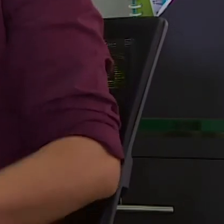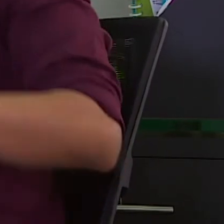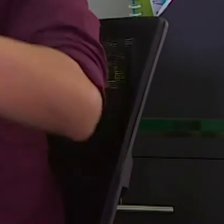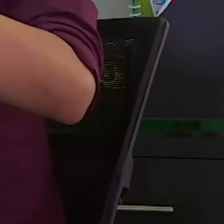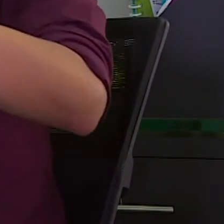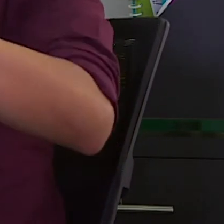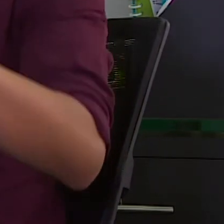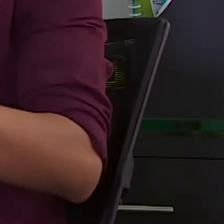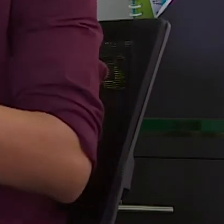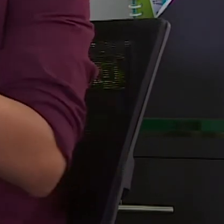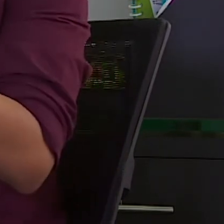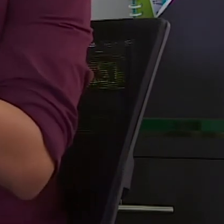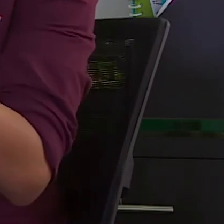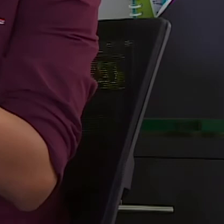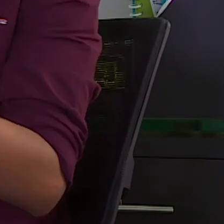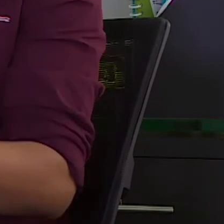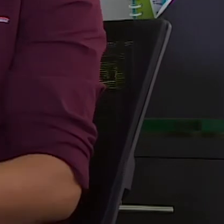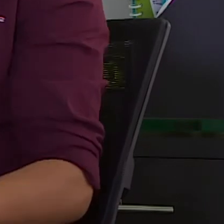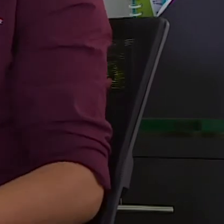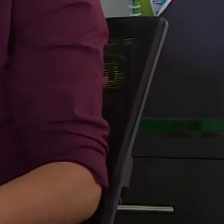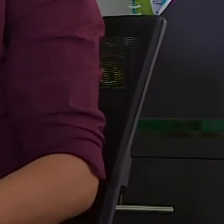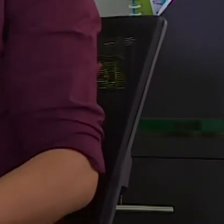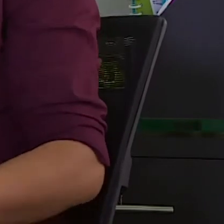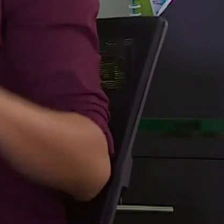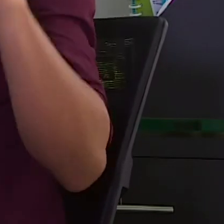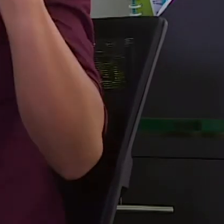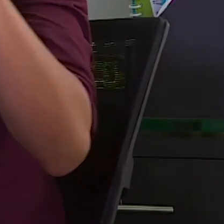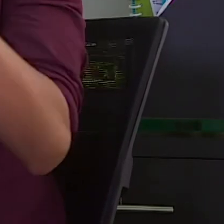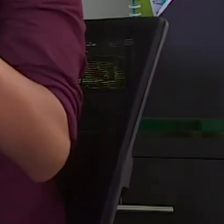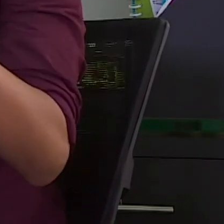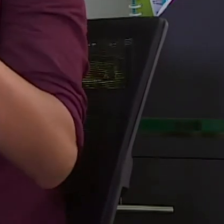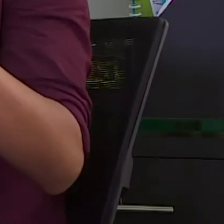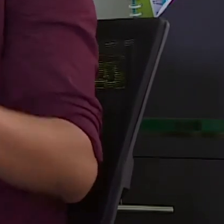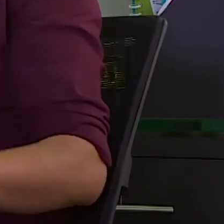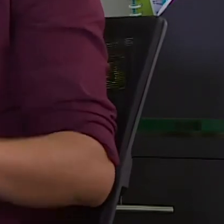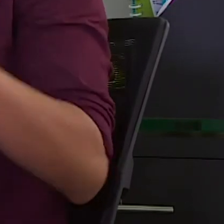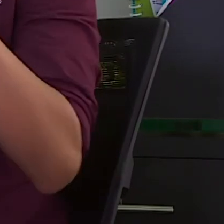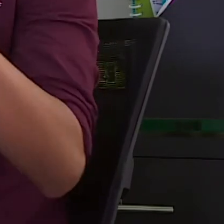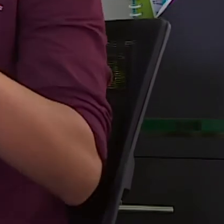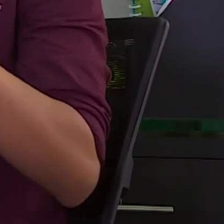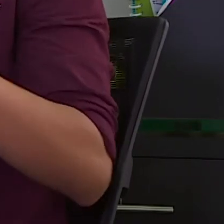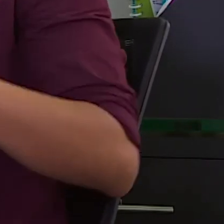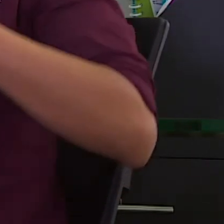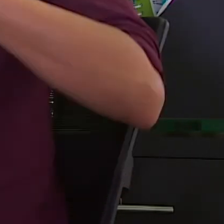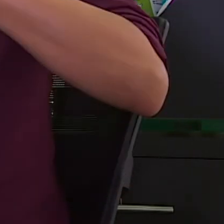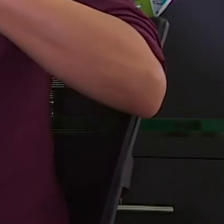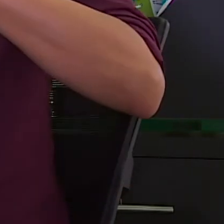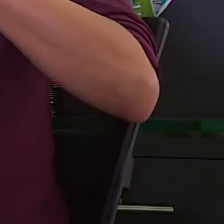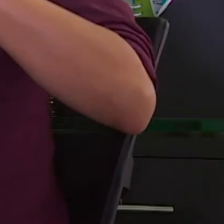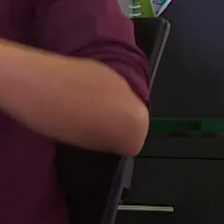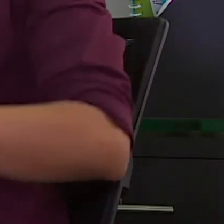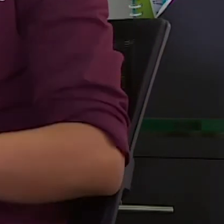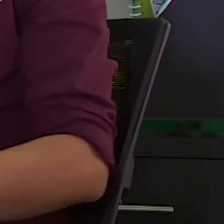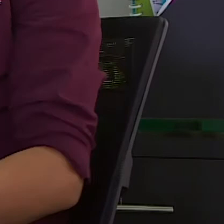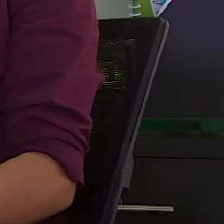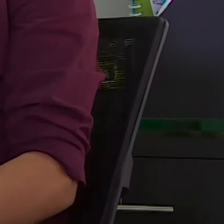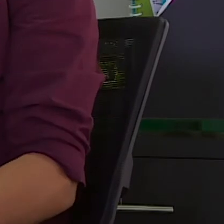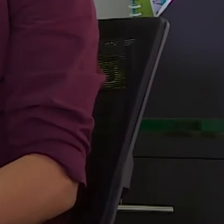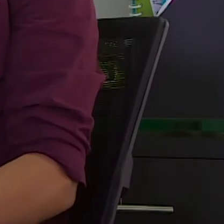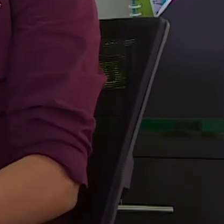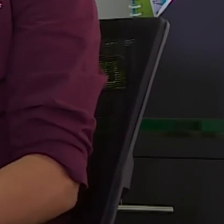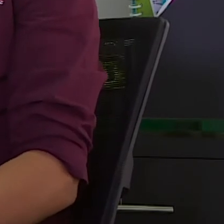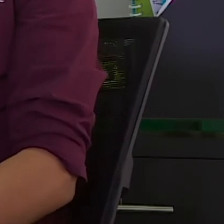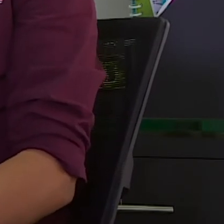quejas o reclamos que nos llegan en esta oportunidad nos escribió por Instagram arroba jessy